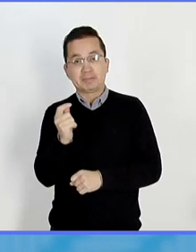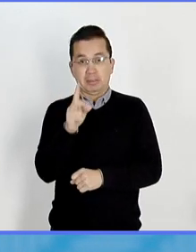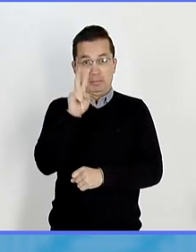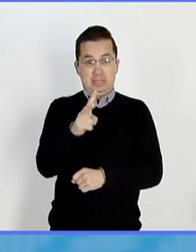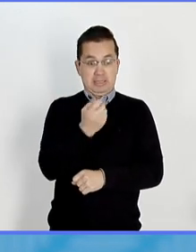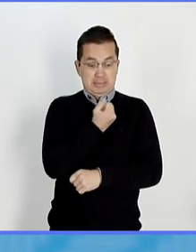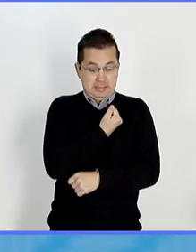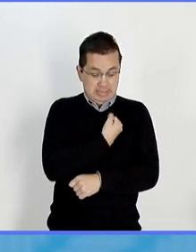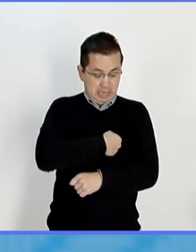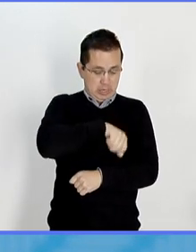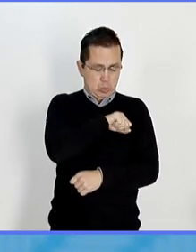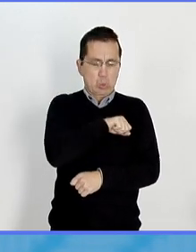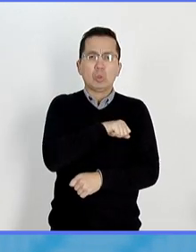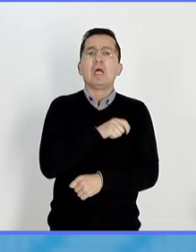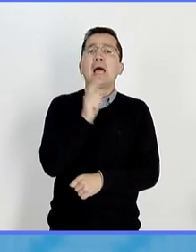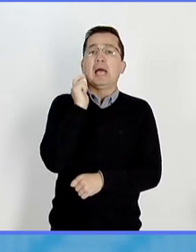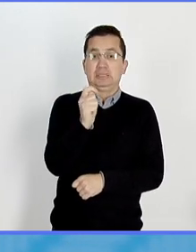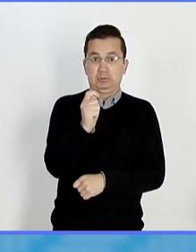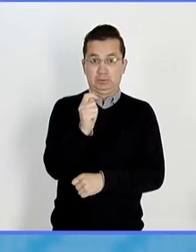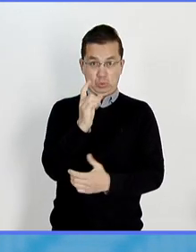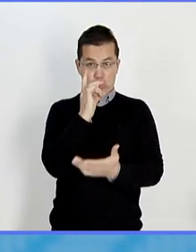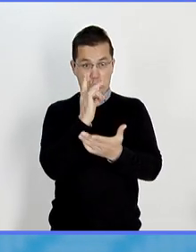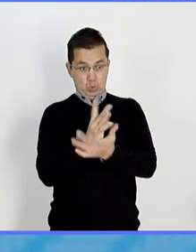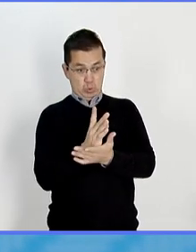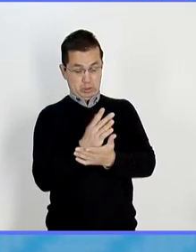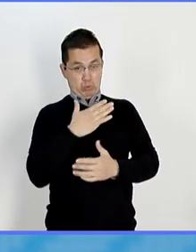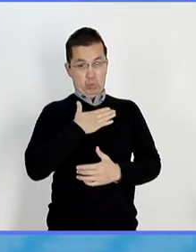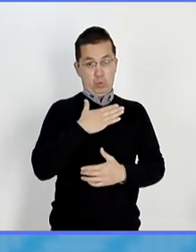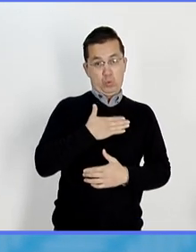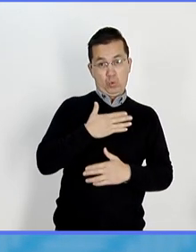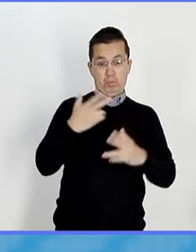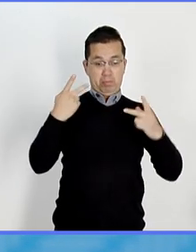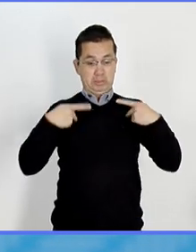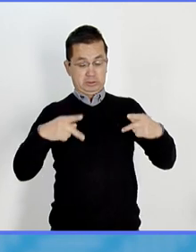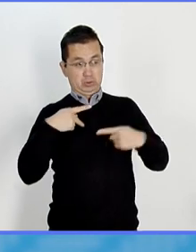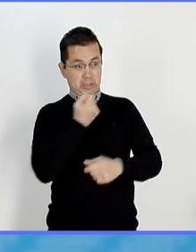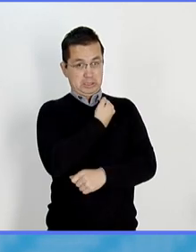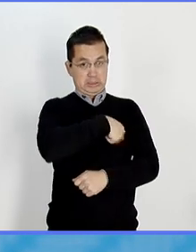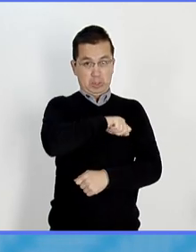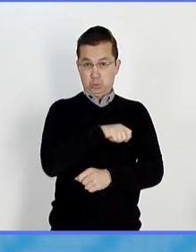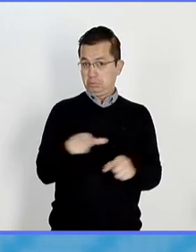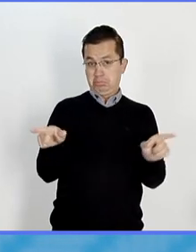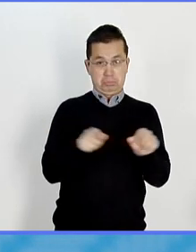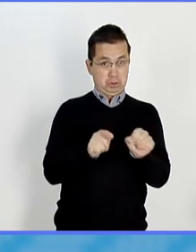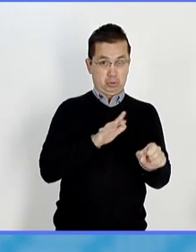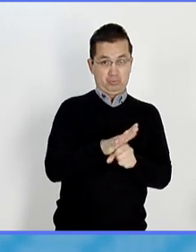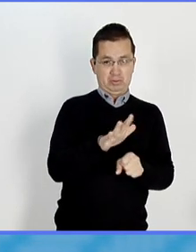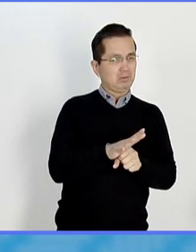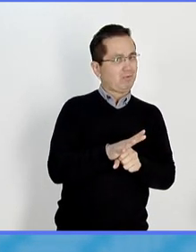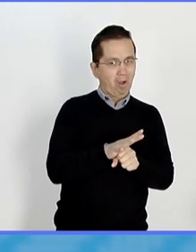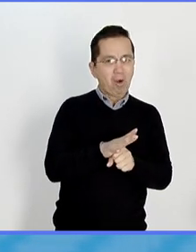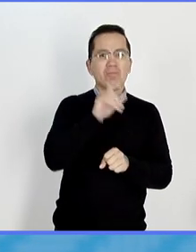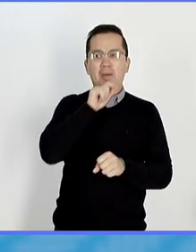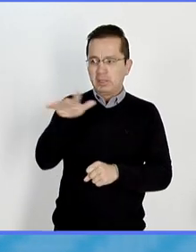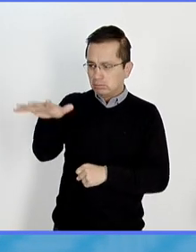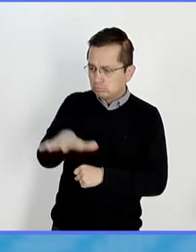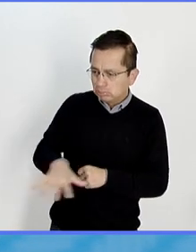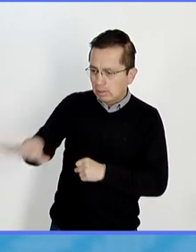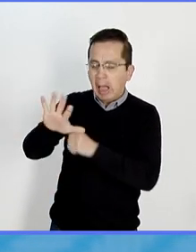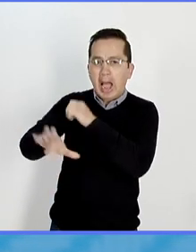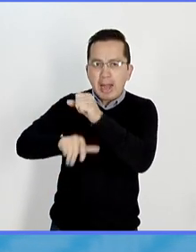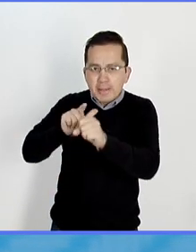sola salud, no solo la salud humana, sino la salud animal y la salud del ambiente como una sola salud. Estamos muy